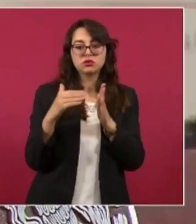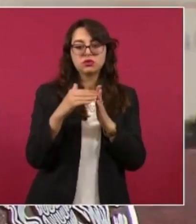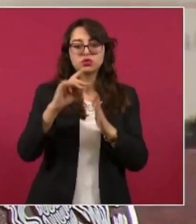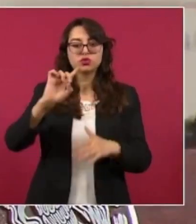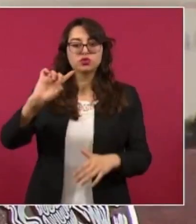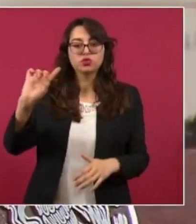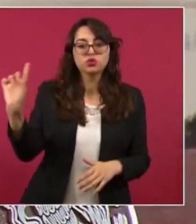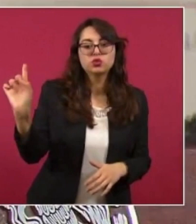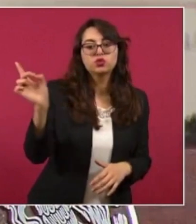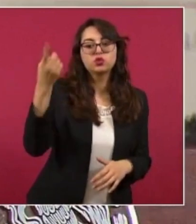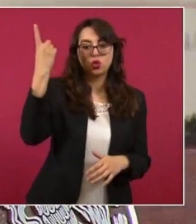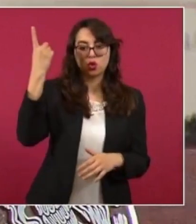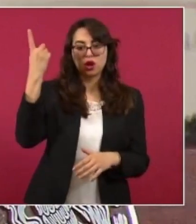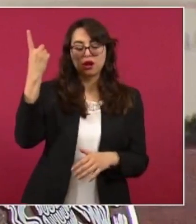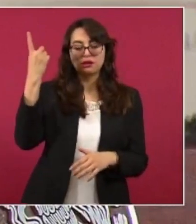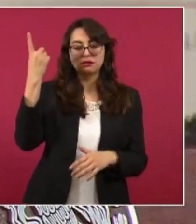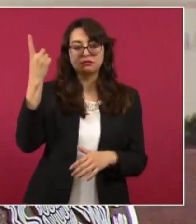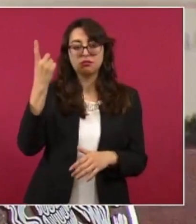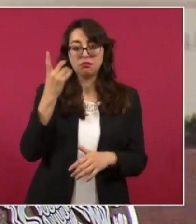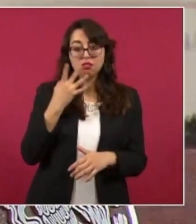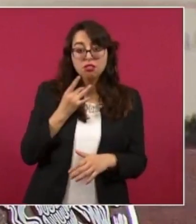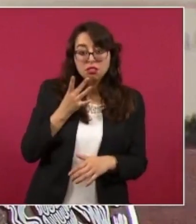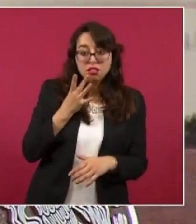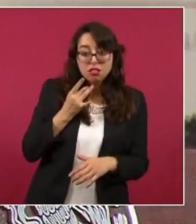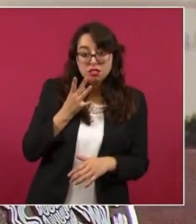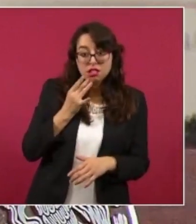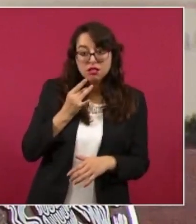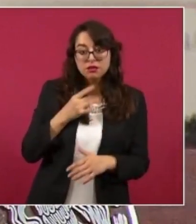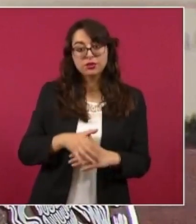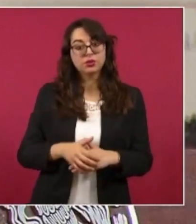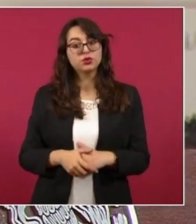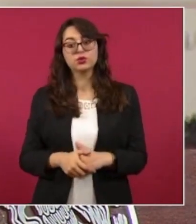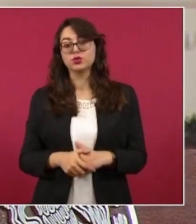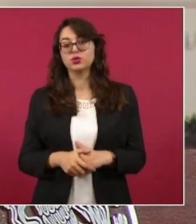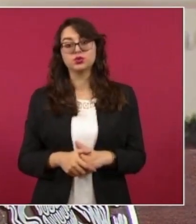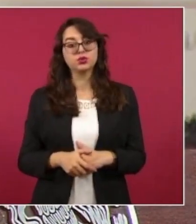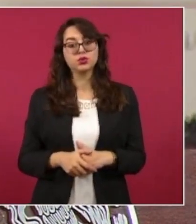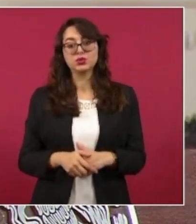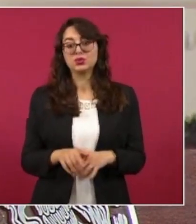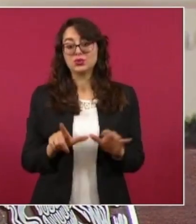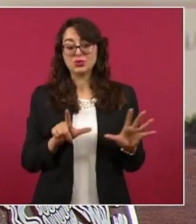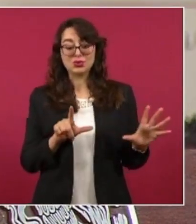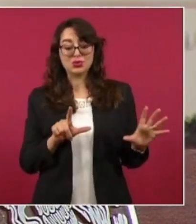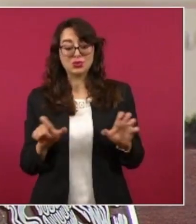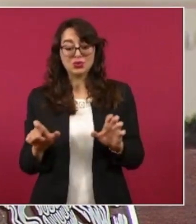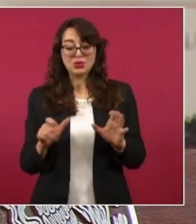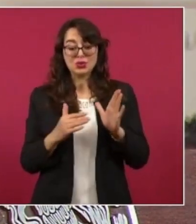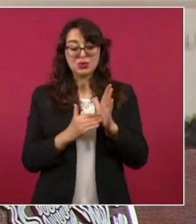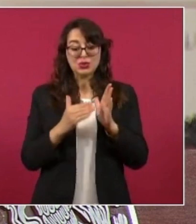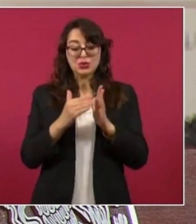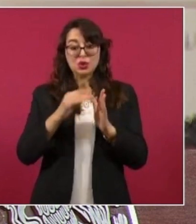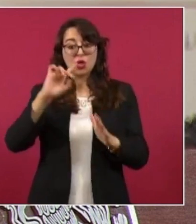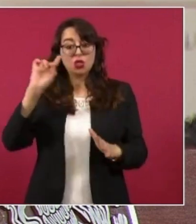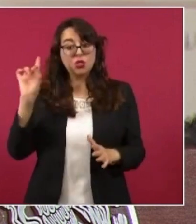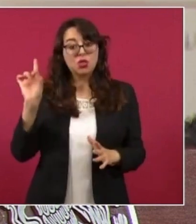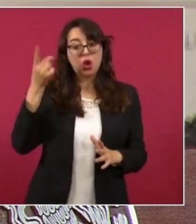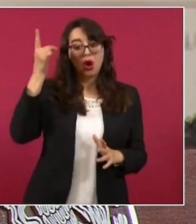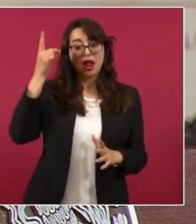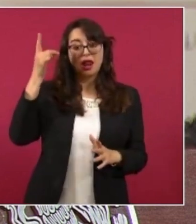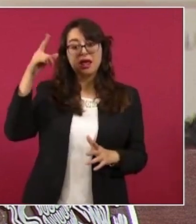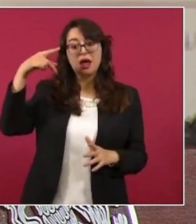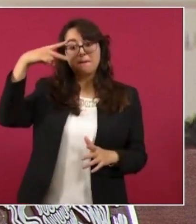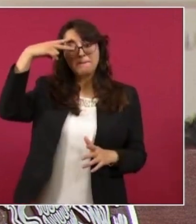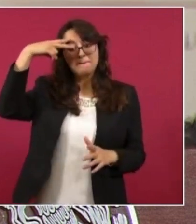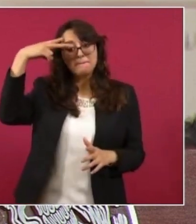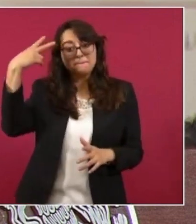No es una cantidad menor, es una cantidad muy grande. El gobierno mexicano, como ya se ha informado,